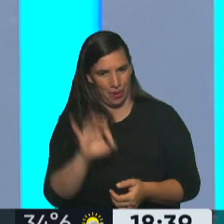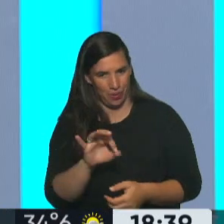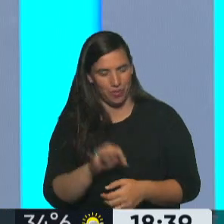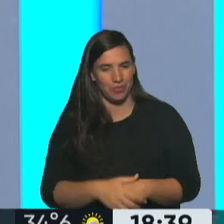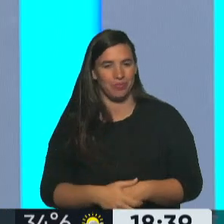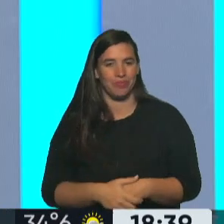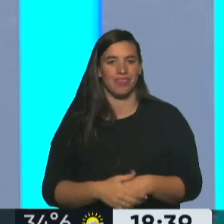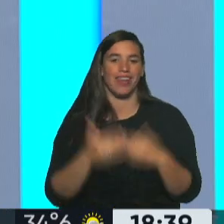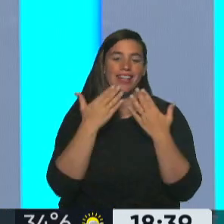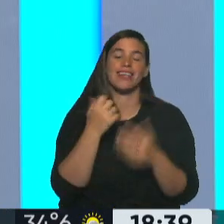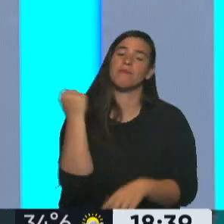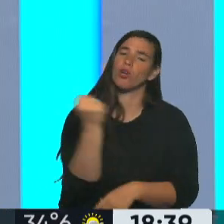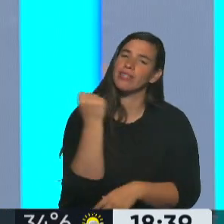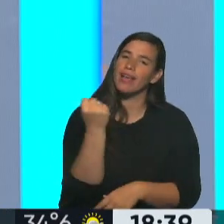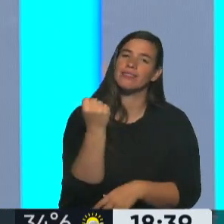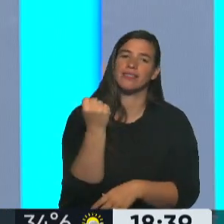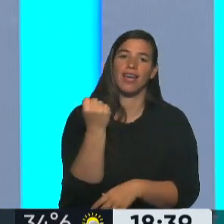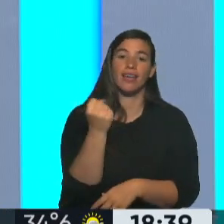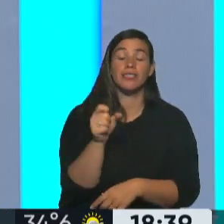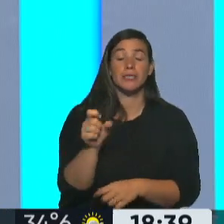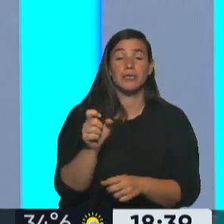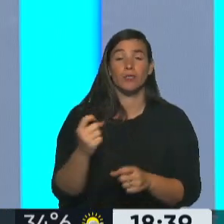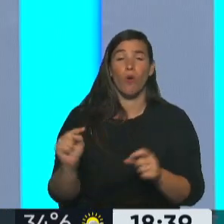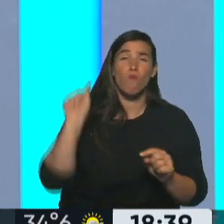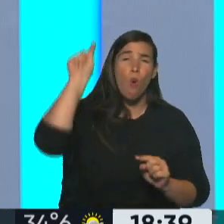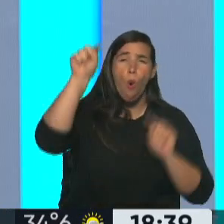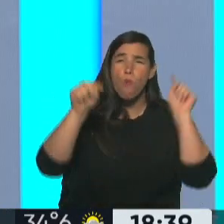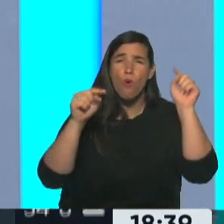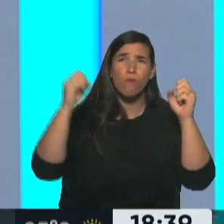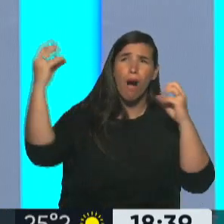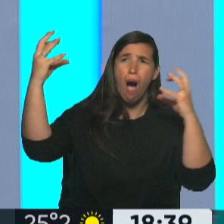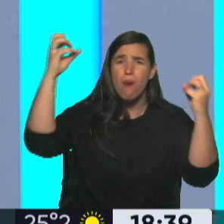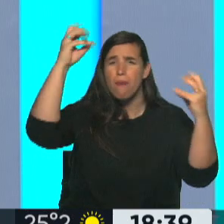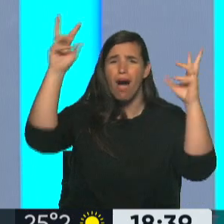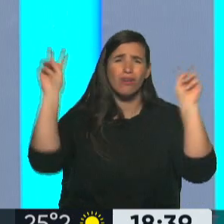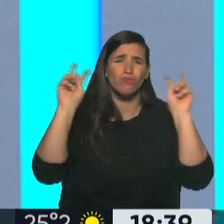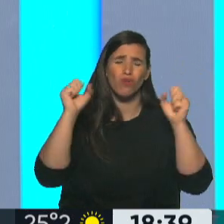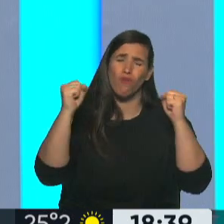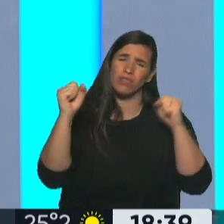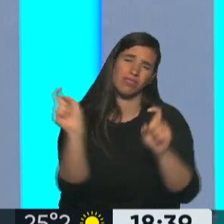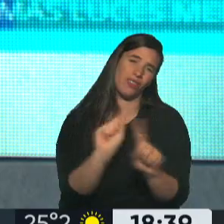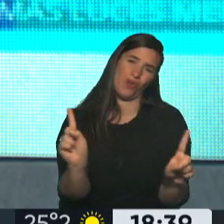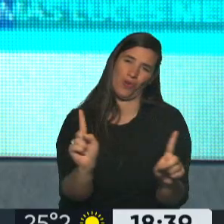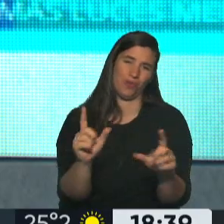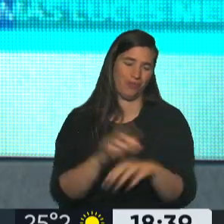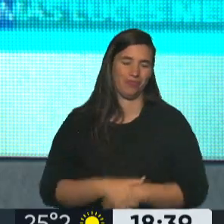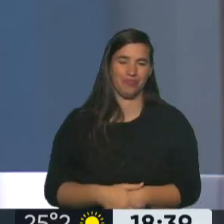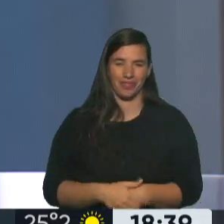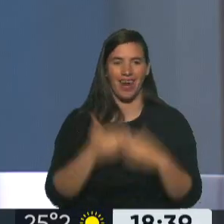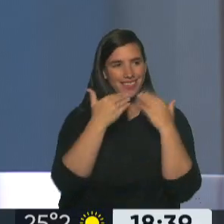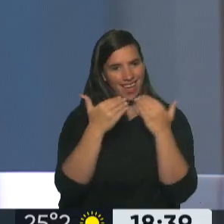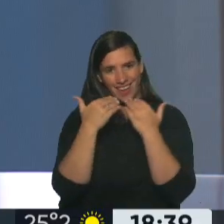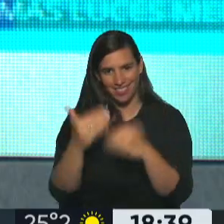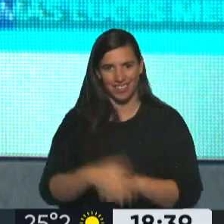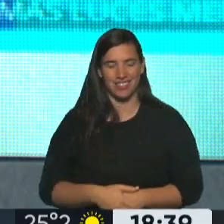No, por favor, importante recordar no utilizar pirotecnia con alto impacto sonoro en las fiestas. Gracias, chicas. Gracias,